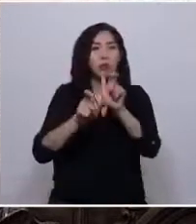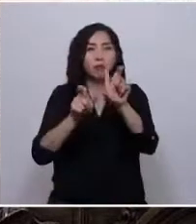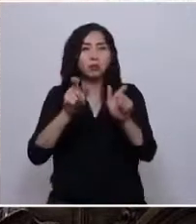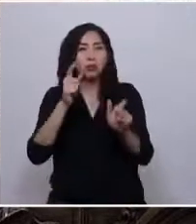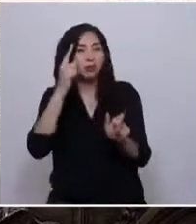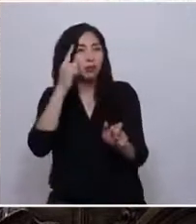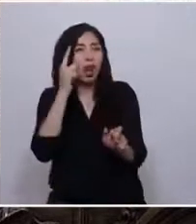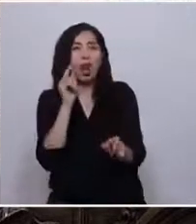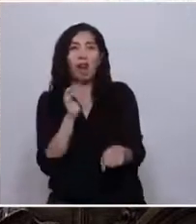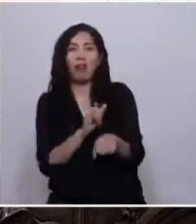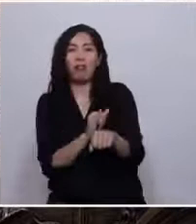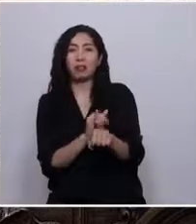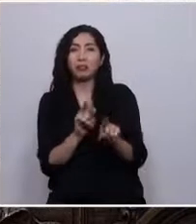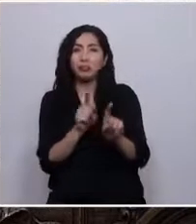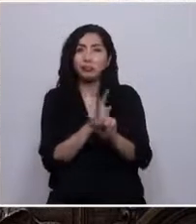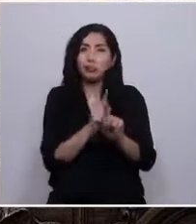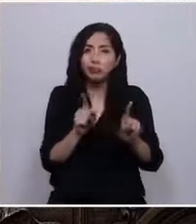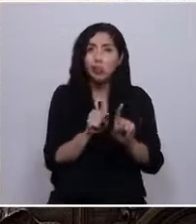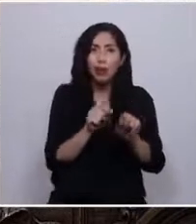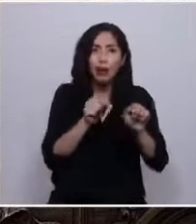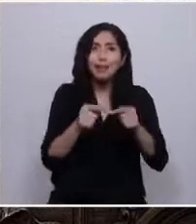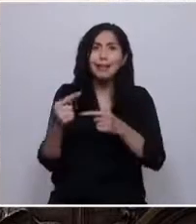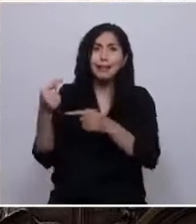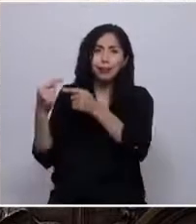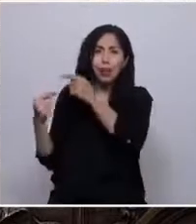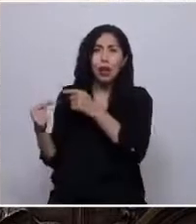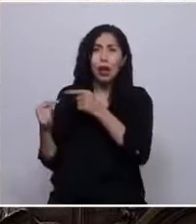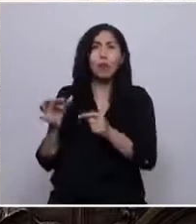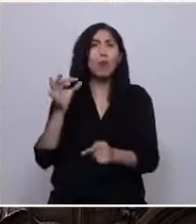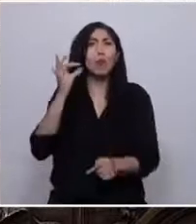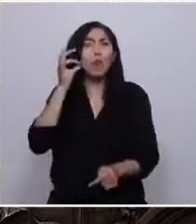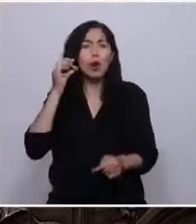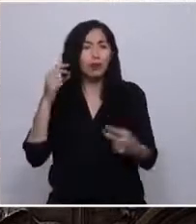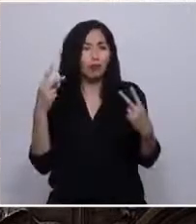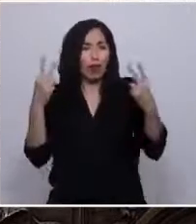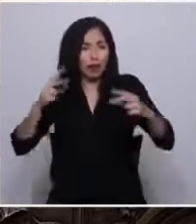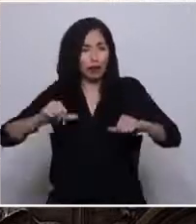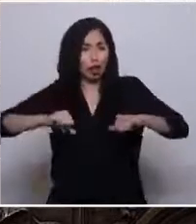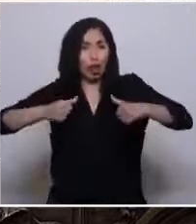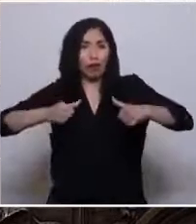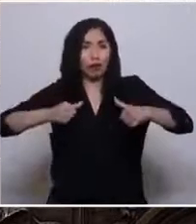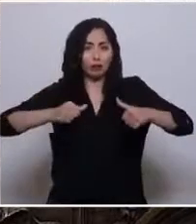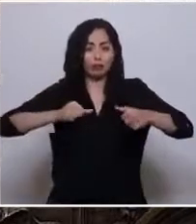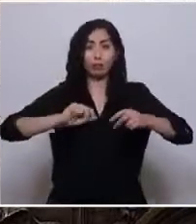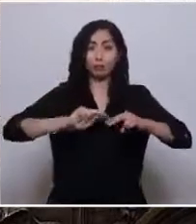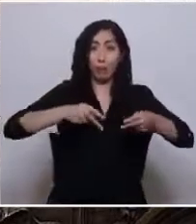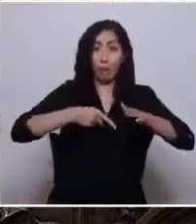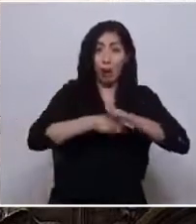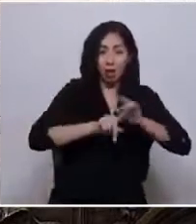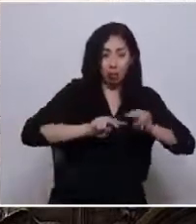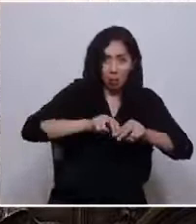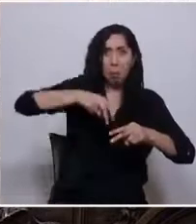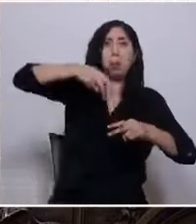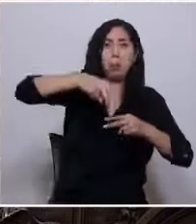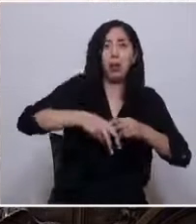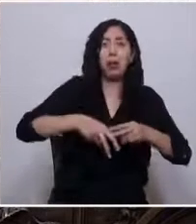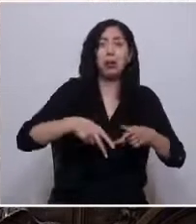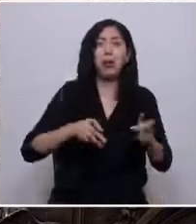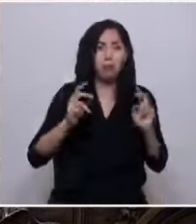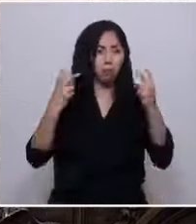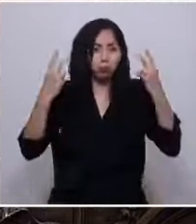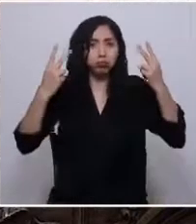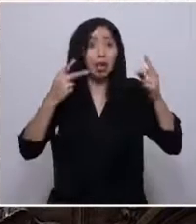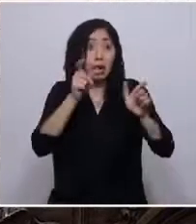contra esa historia que saltaron los torniquetes esas mujeres jóvenes y valientes. En el subsuelo de Santiago, esas jóvenes se